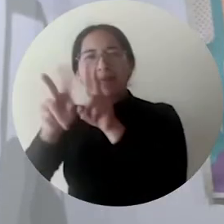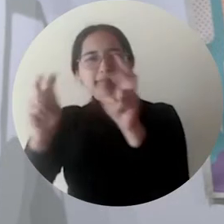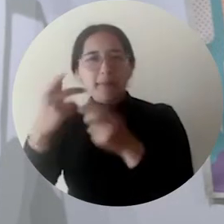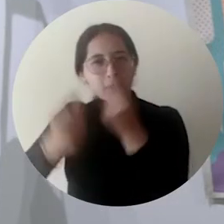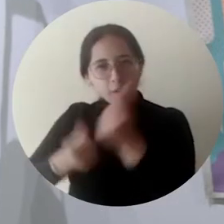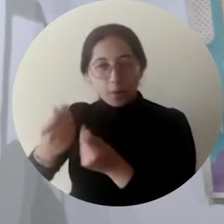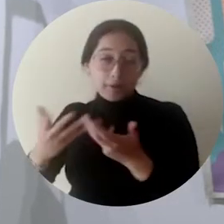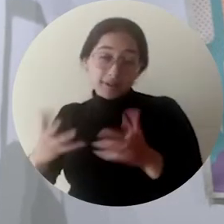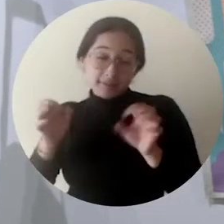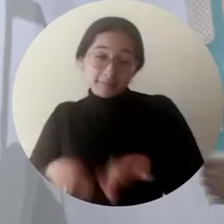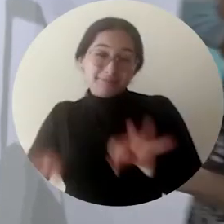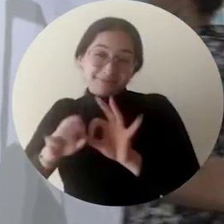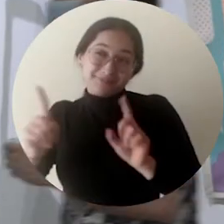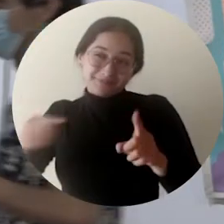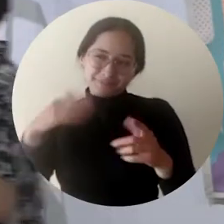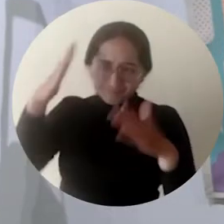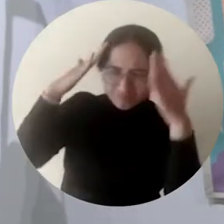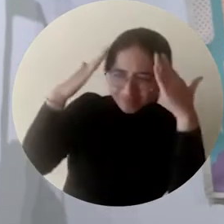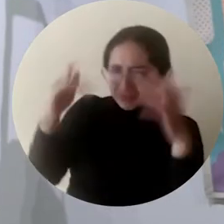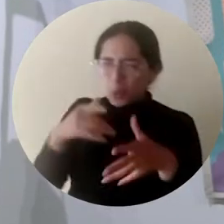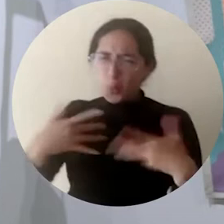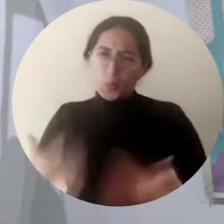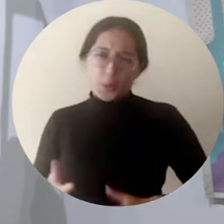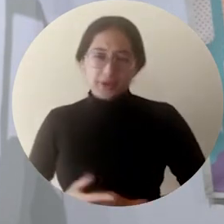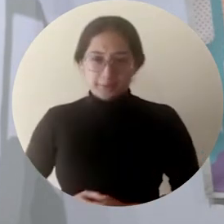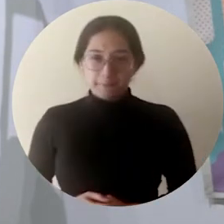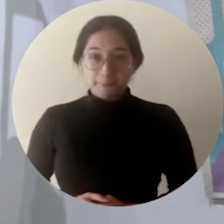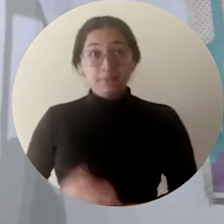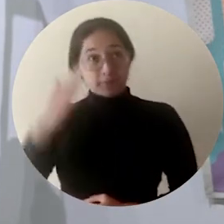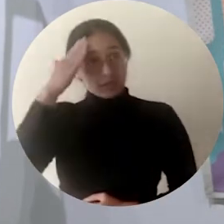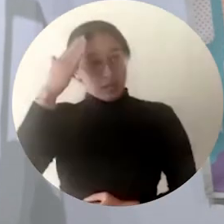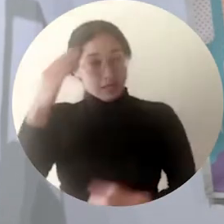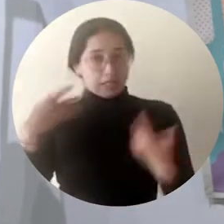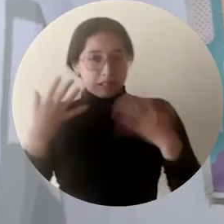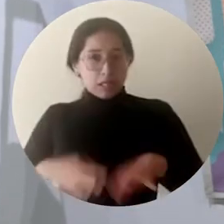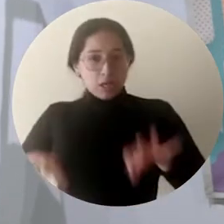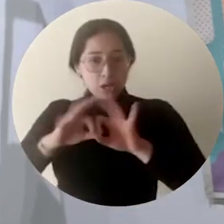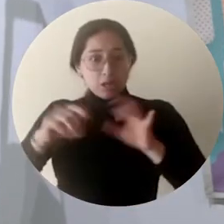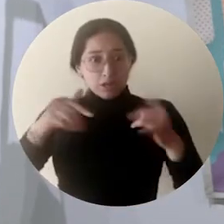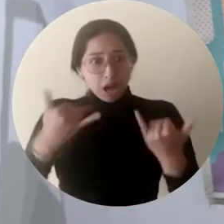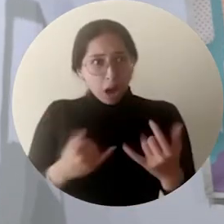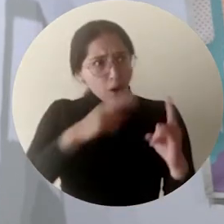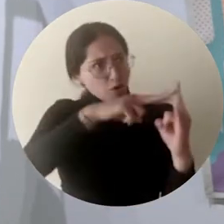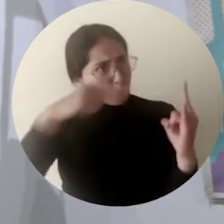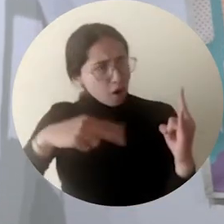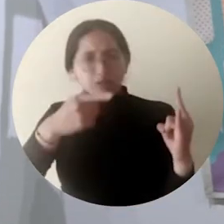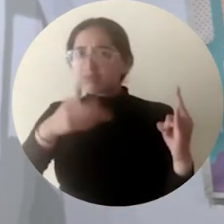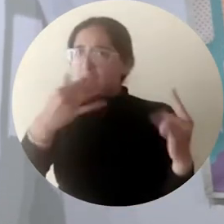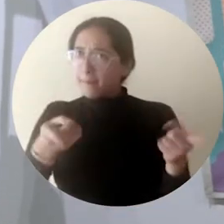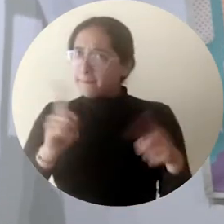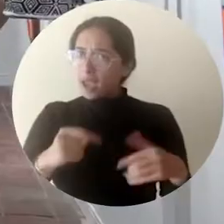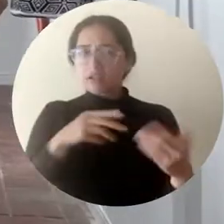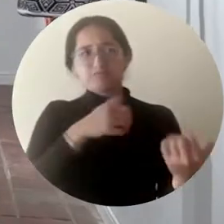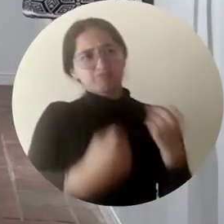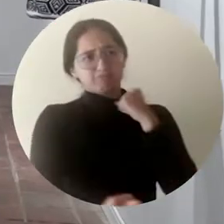importante para mí que, obviamente que la Universidad de Magdalena quería ayudarme y el espacio es hermosísima y